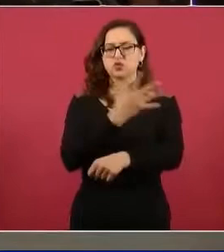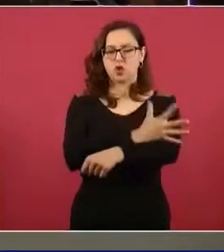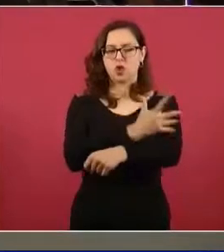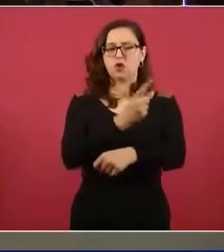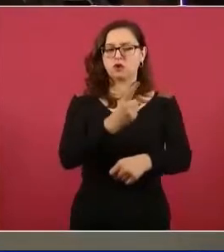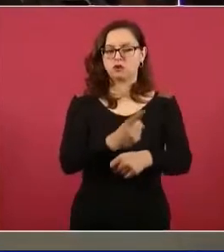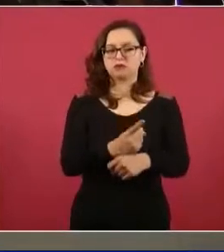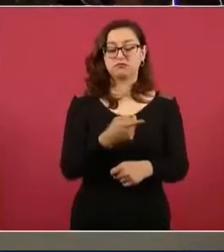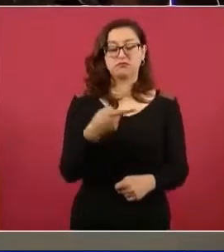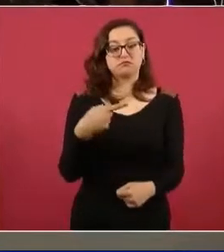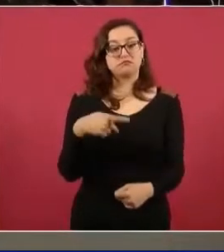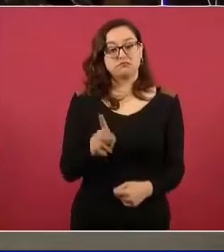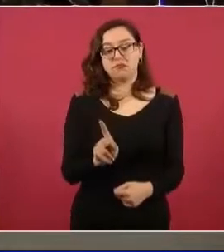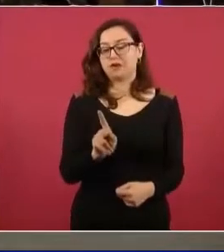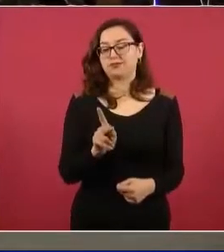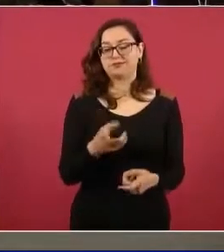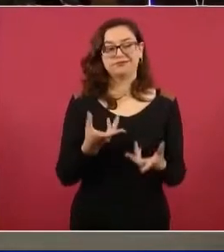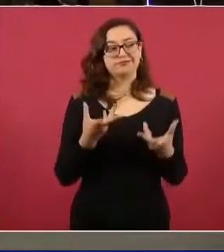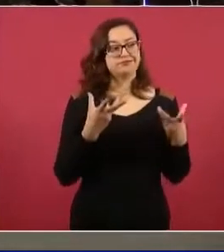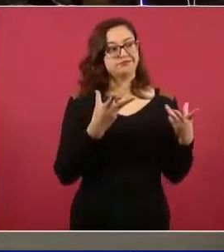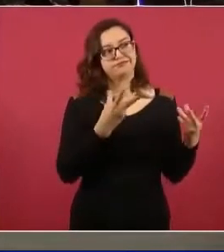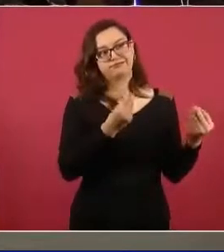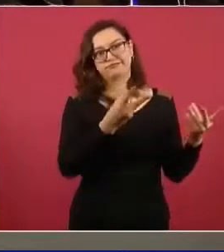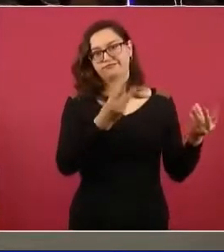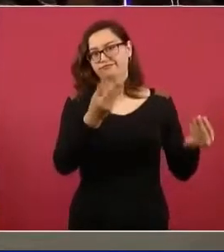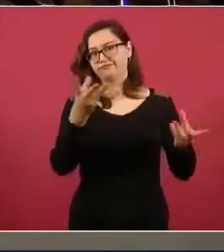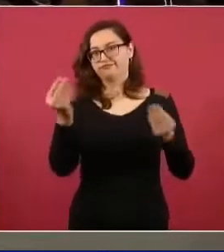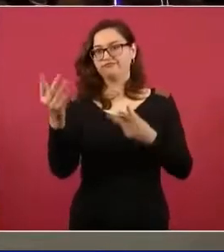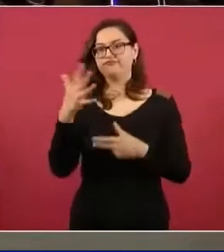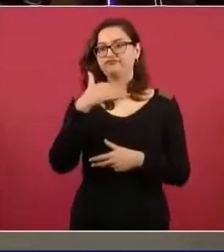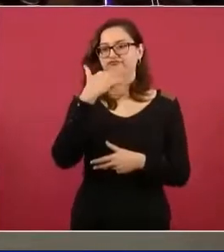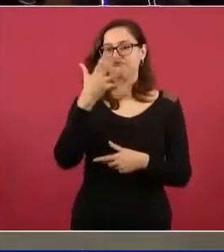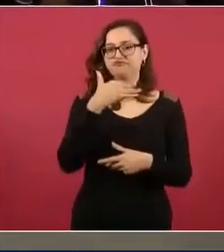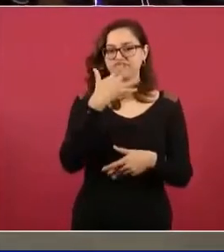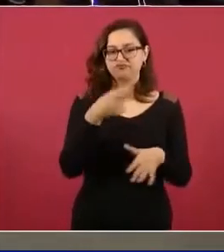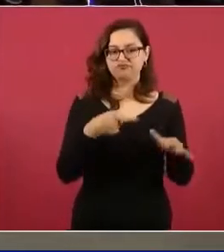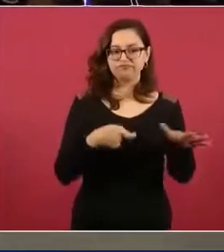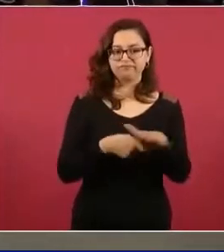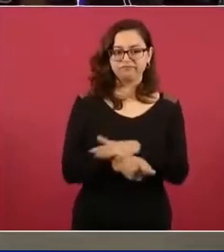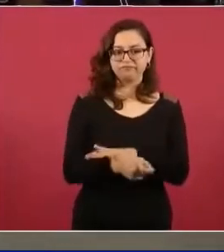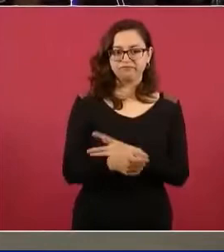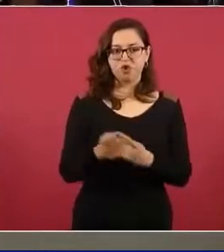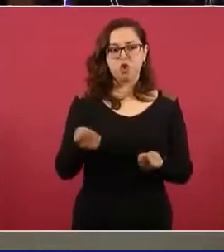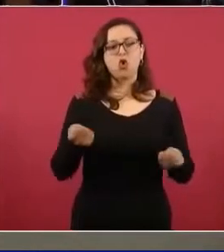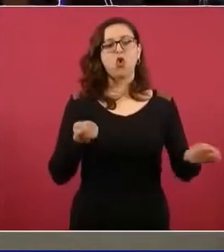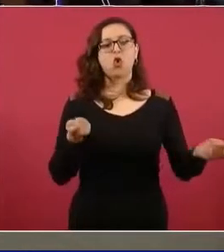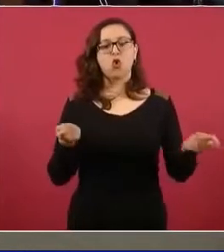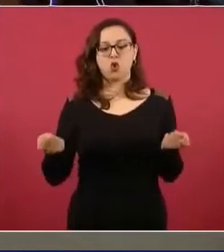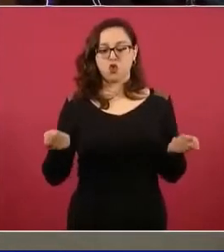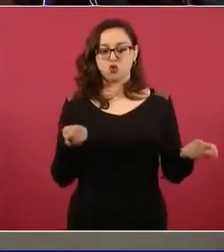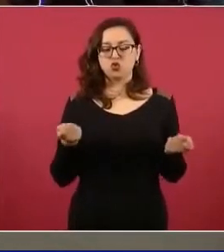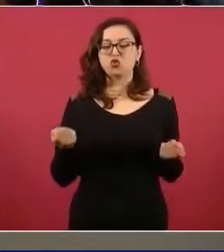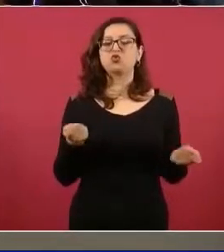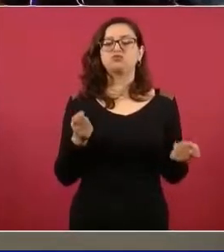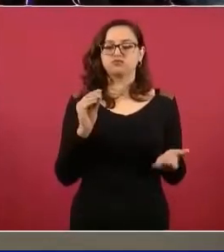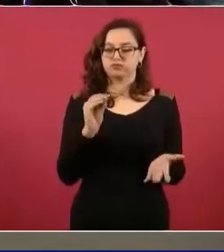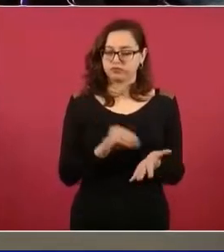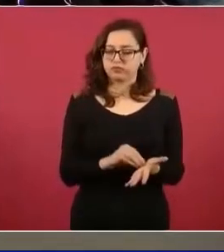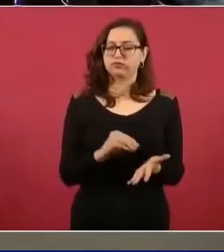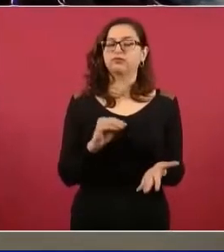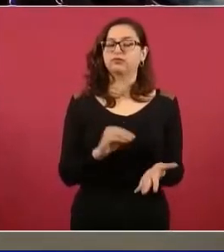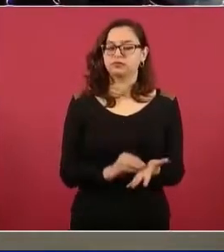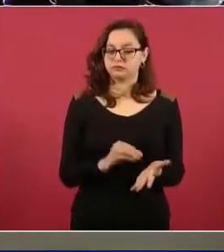todavía predomina ese sistema de control, de manipulación, de siempre,